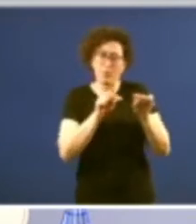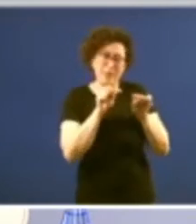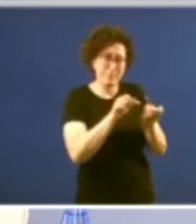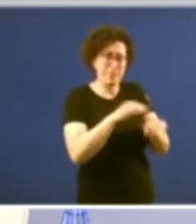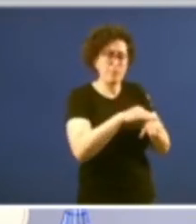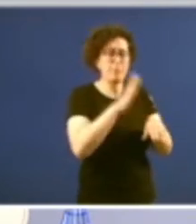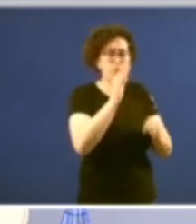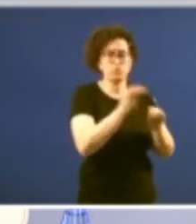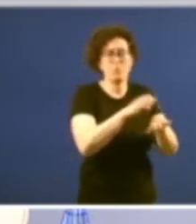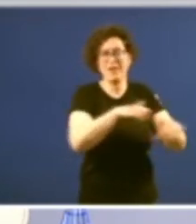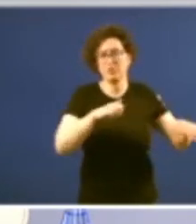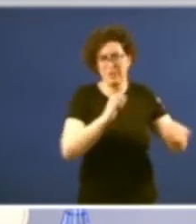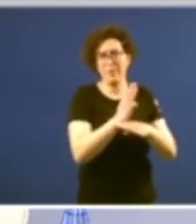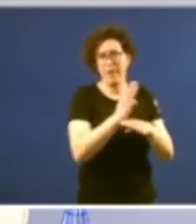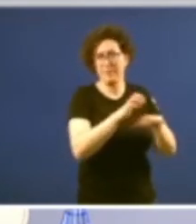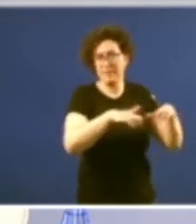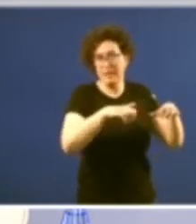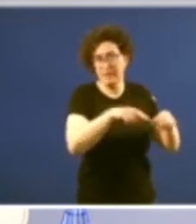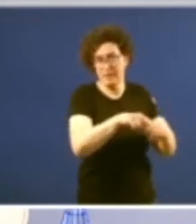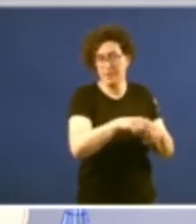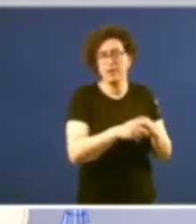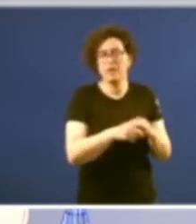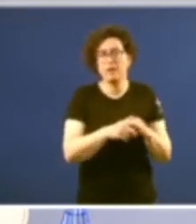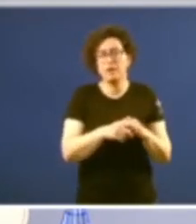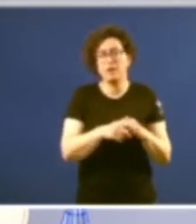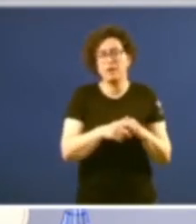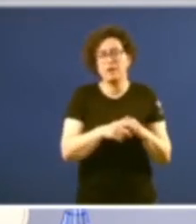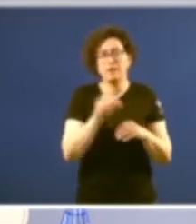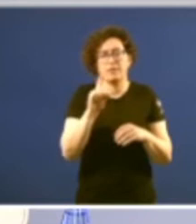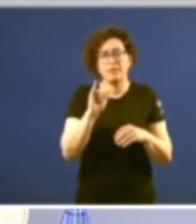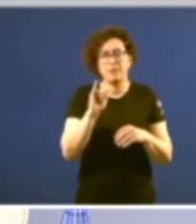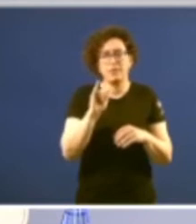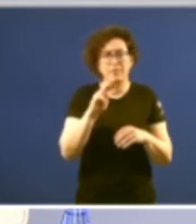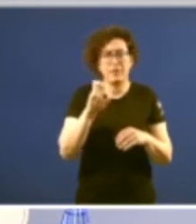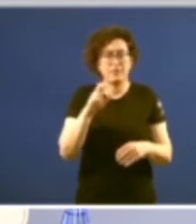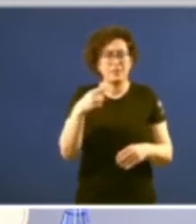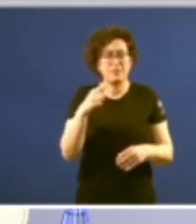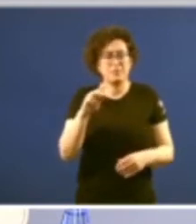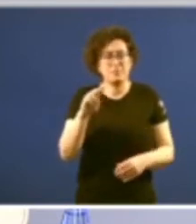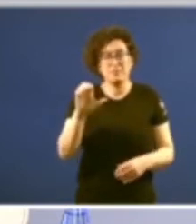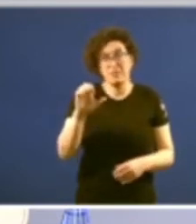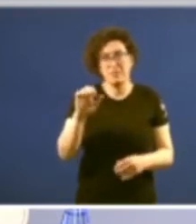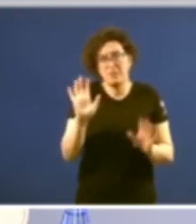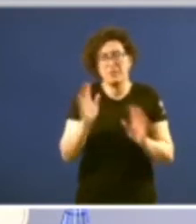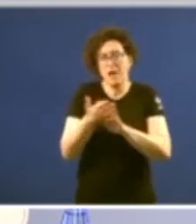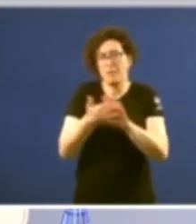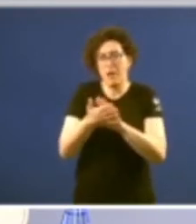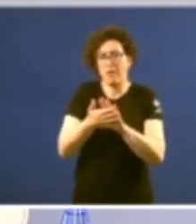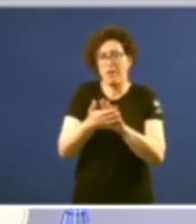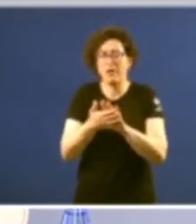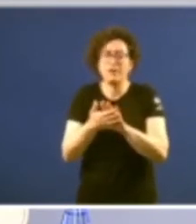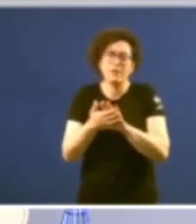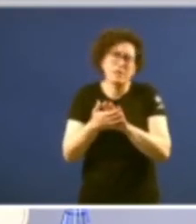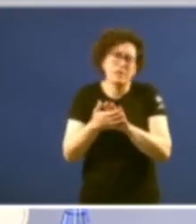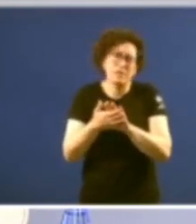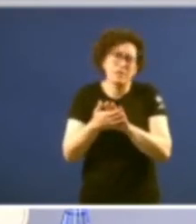súa maioría parlamentaria Divergé describía a eficácia da disolución equiparando-a co